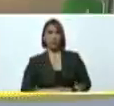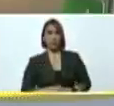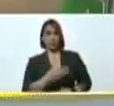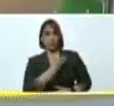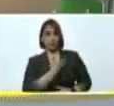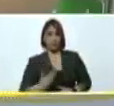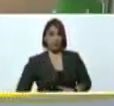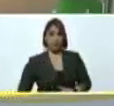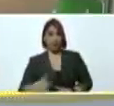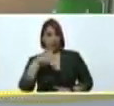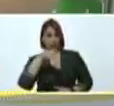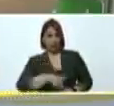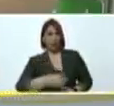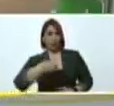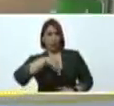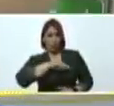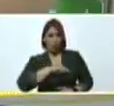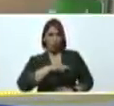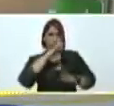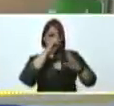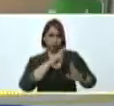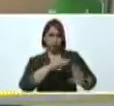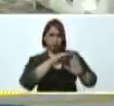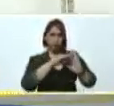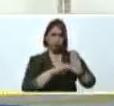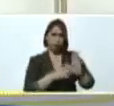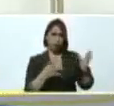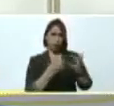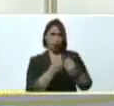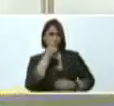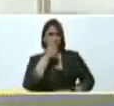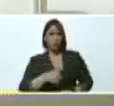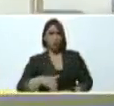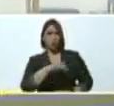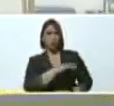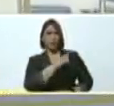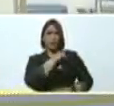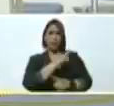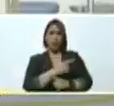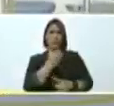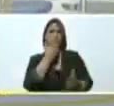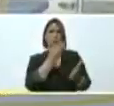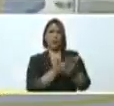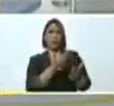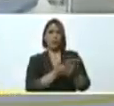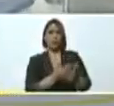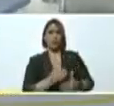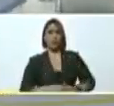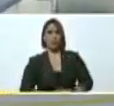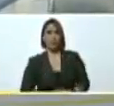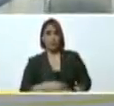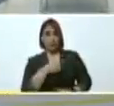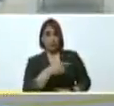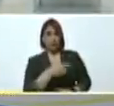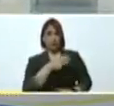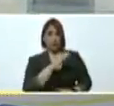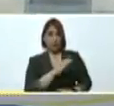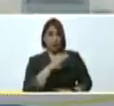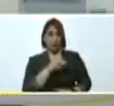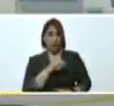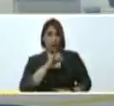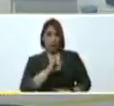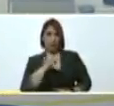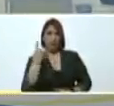aquí estamos cumpliendo con el pueblo una exigencia una petición este es un CDI que tiene